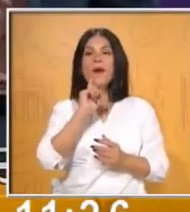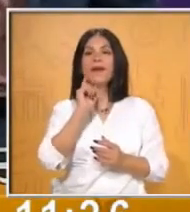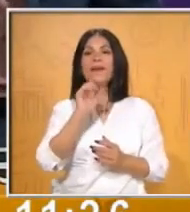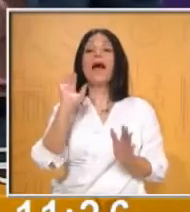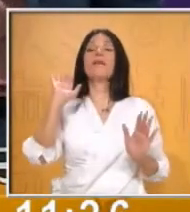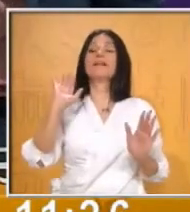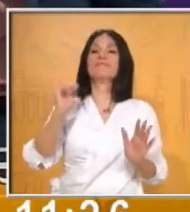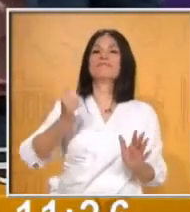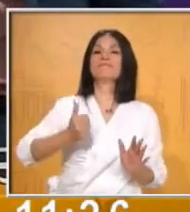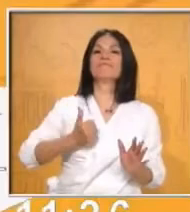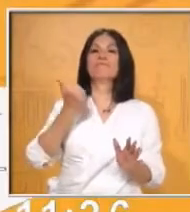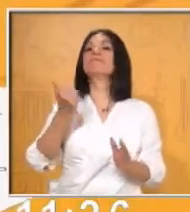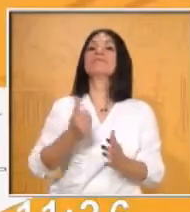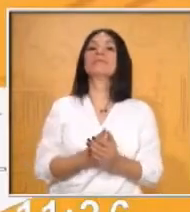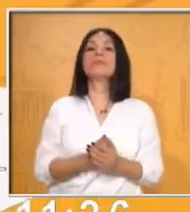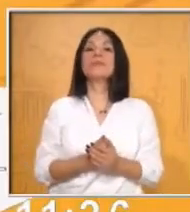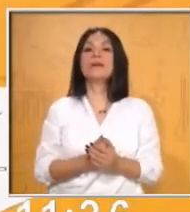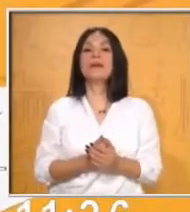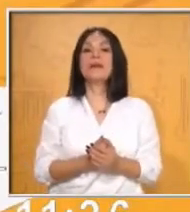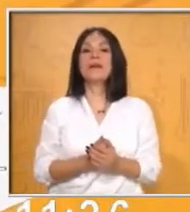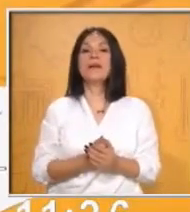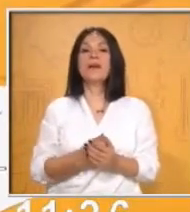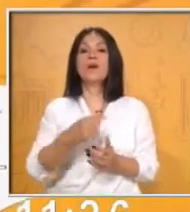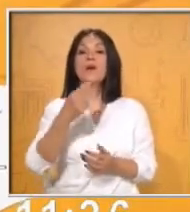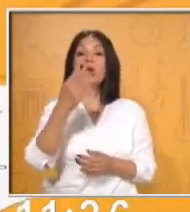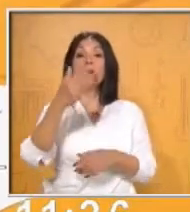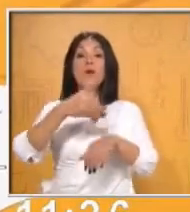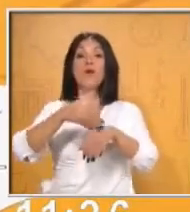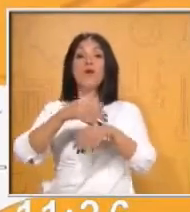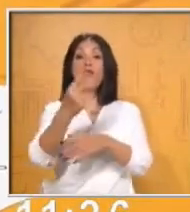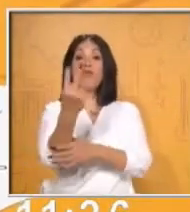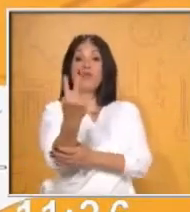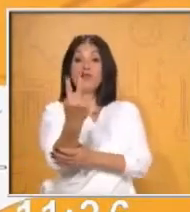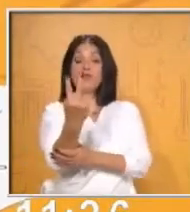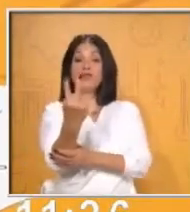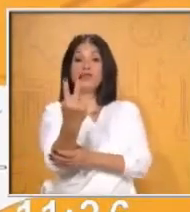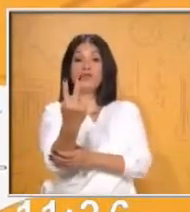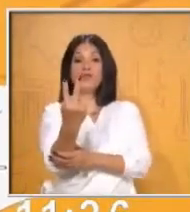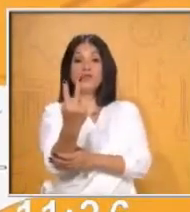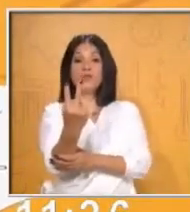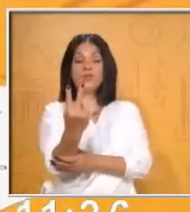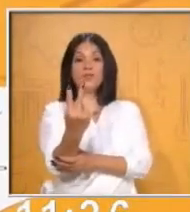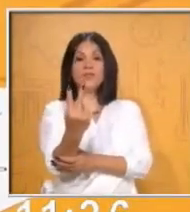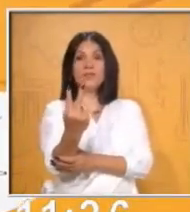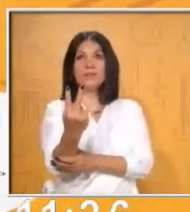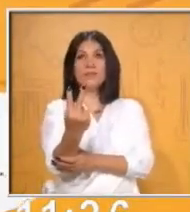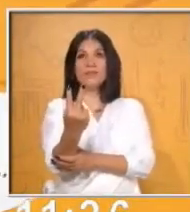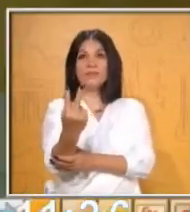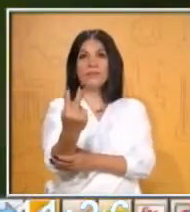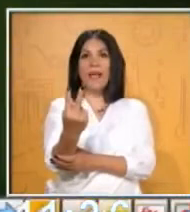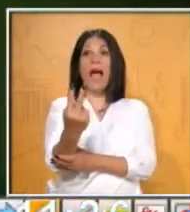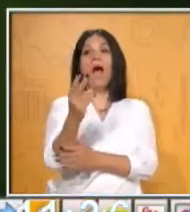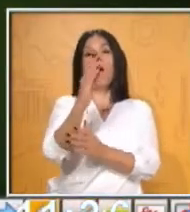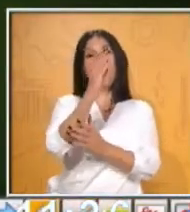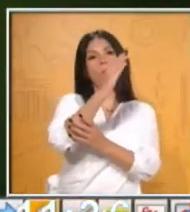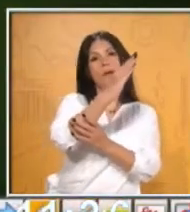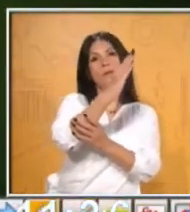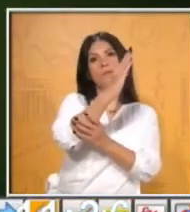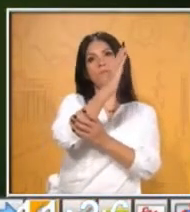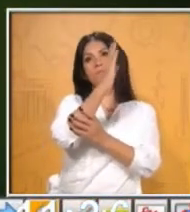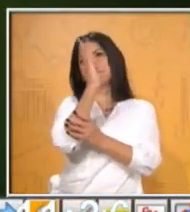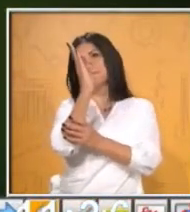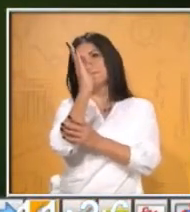Y ahora me está saliendo el dos. Si me sale el dos, entonces yo voy a dar un cuarto de vuelta.